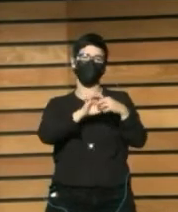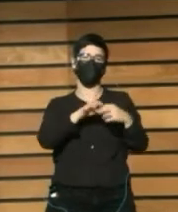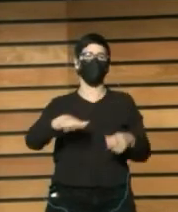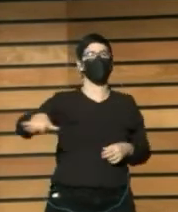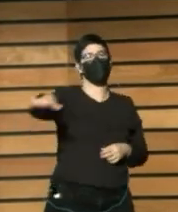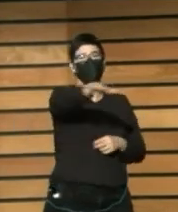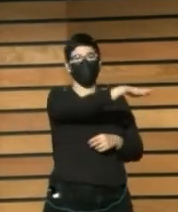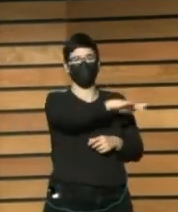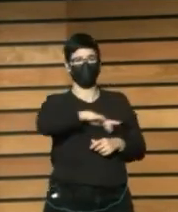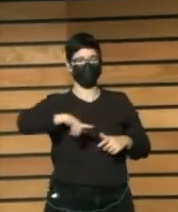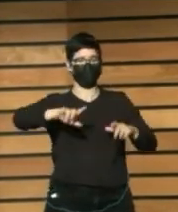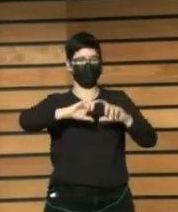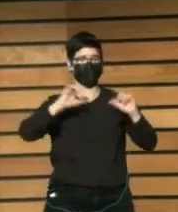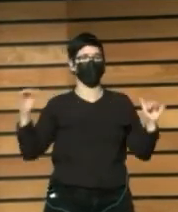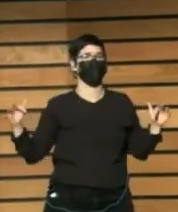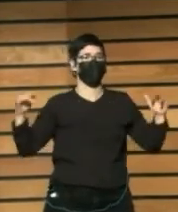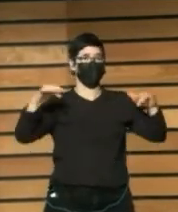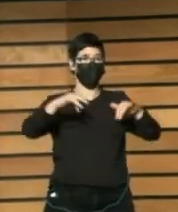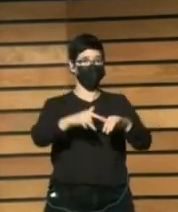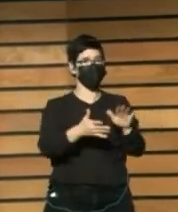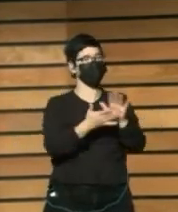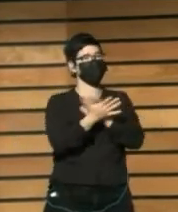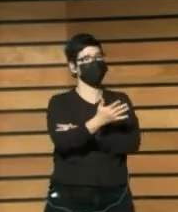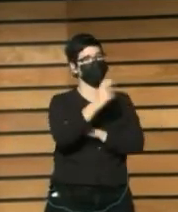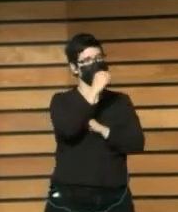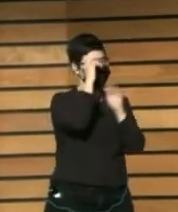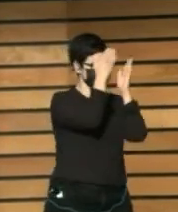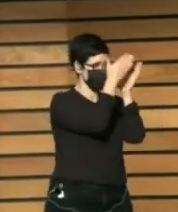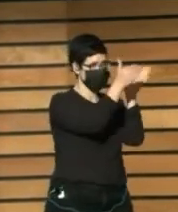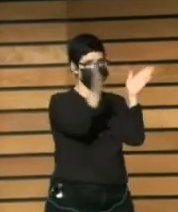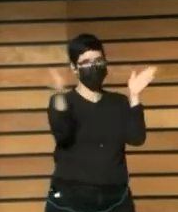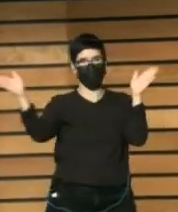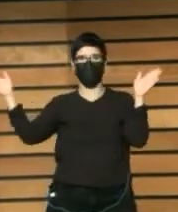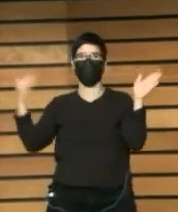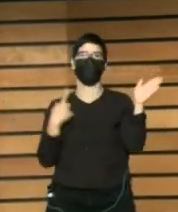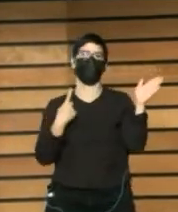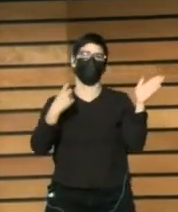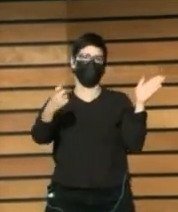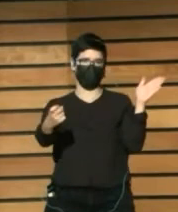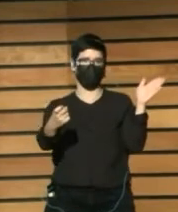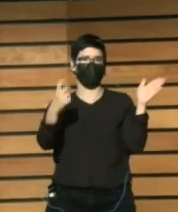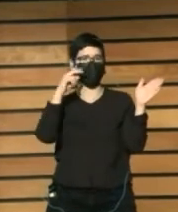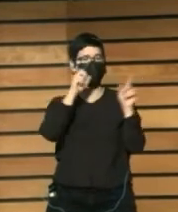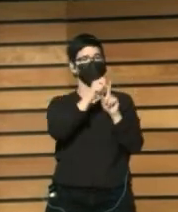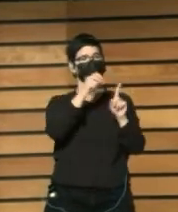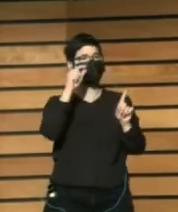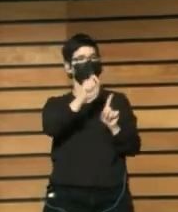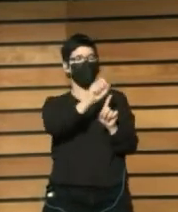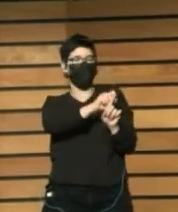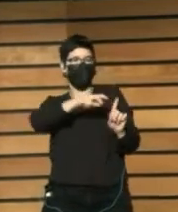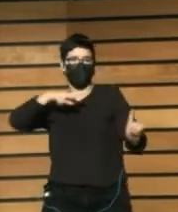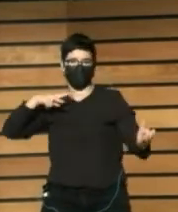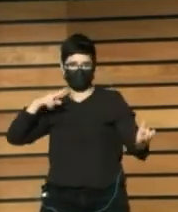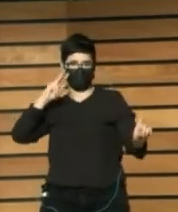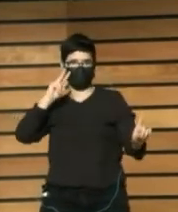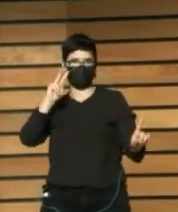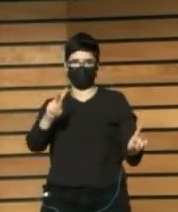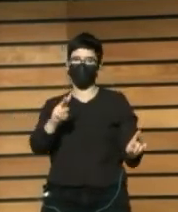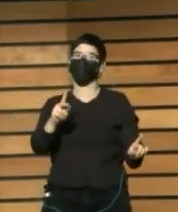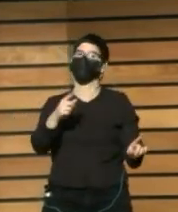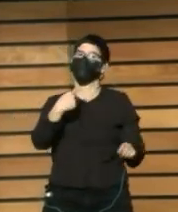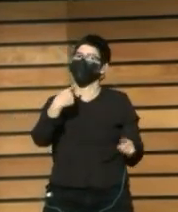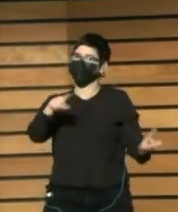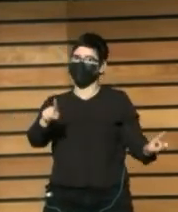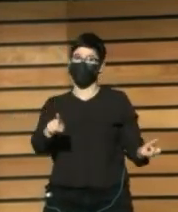Veamos expuestos A Al otro Al otro punto de vista Y la biblioteca La biblioteca física Sigue siendo Un